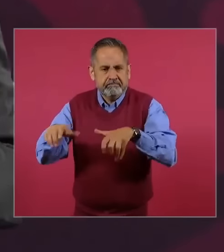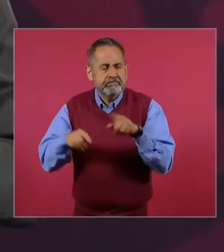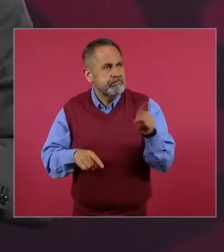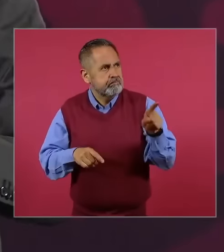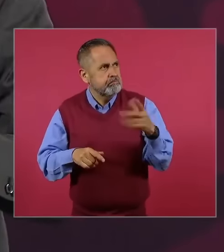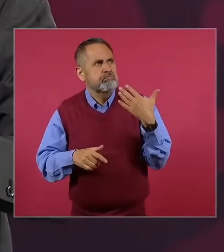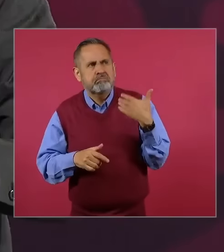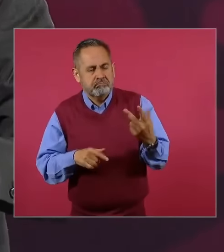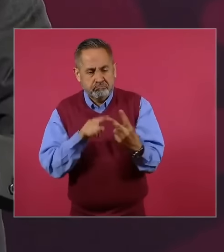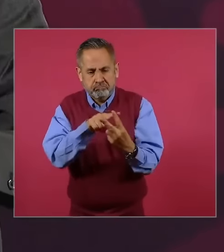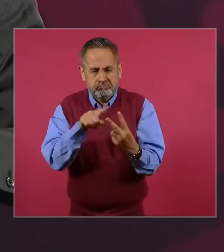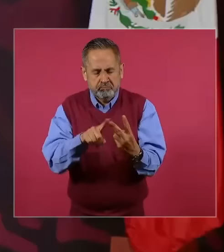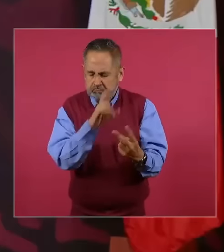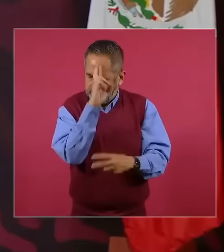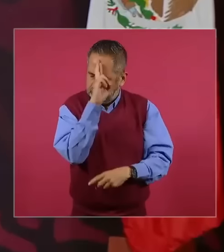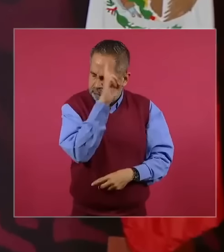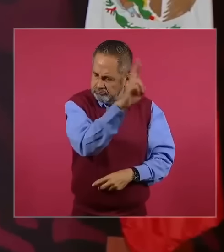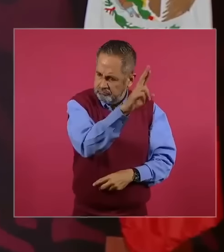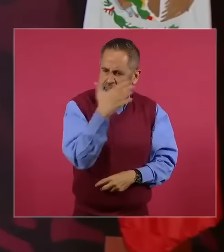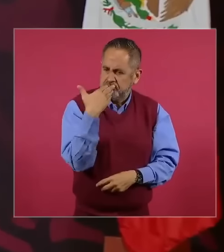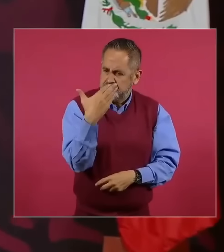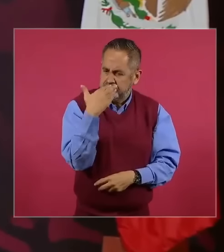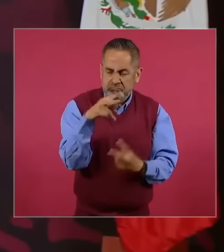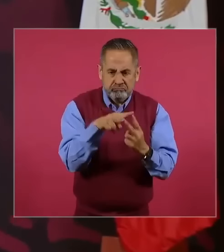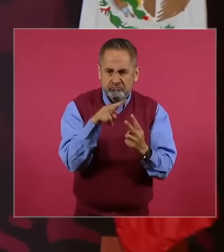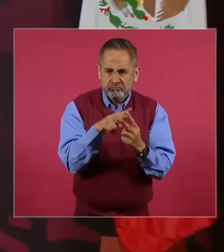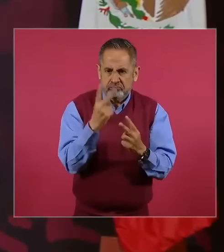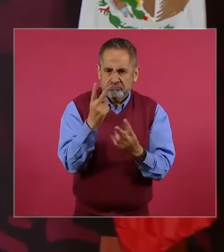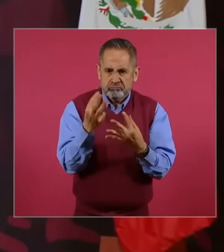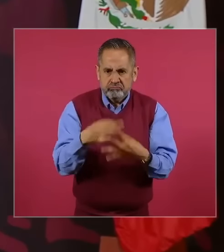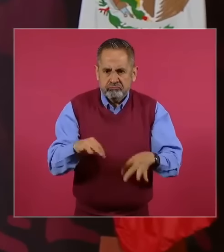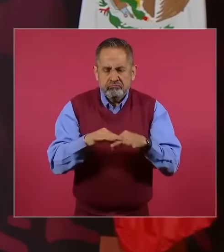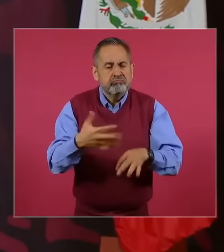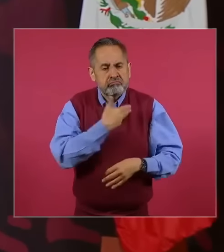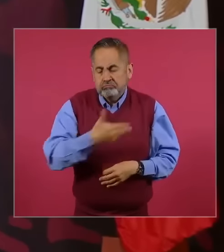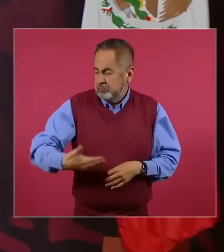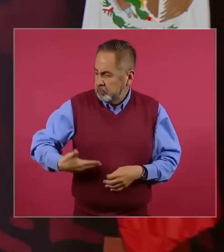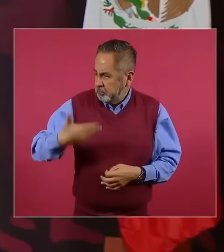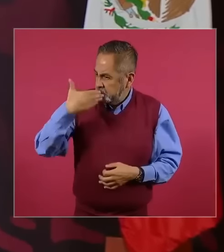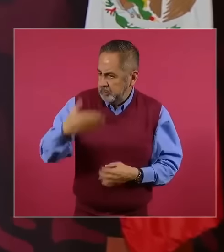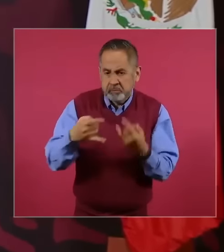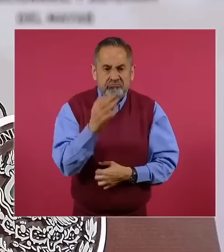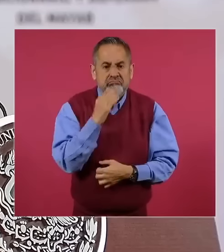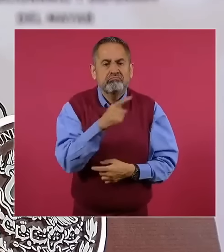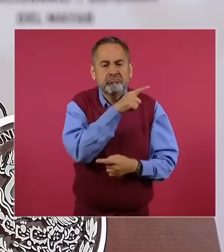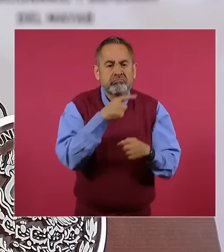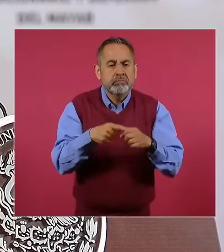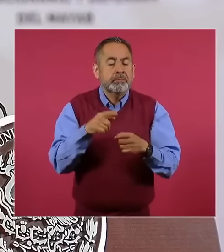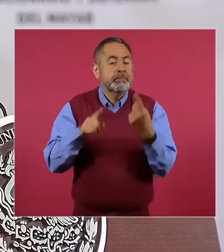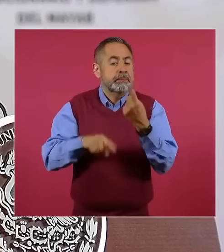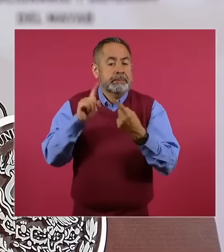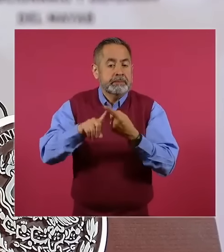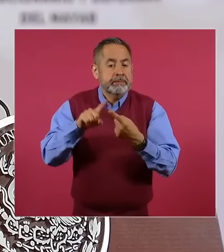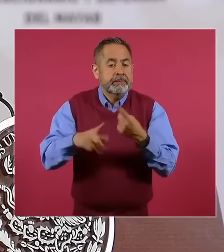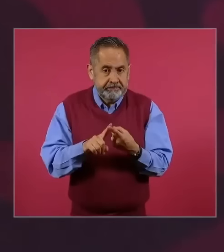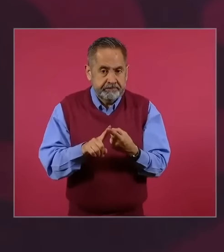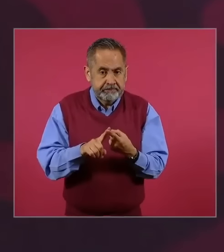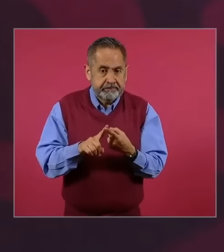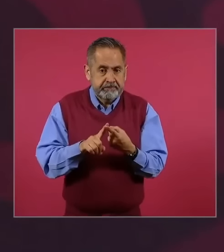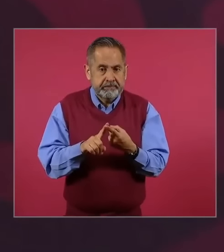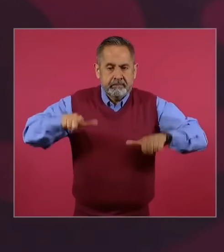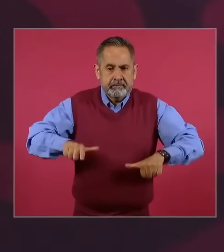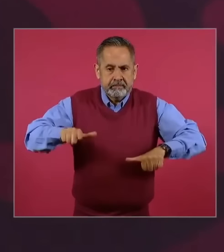respetar mucho, dos presidentes de Estados Unidos, uno el presidente